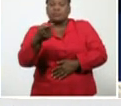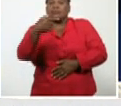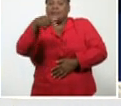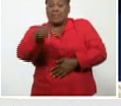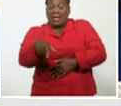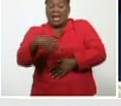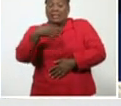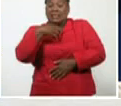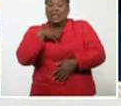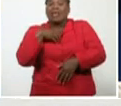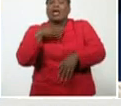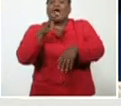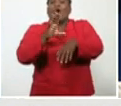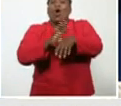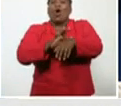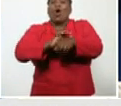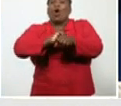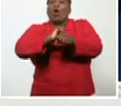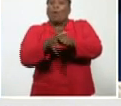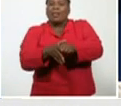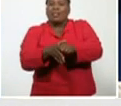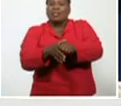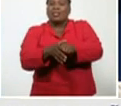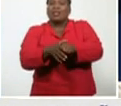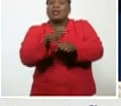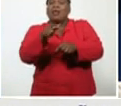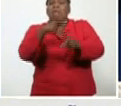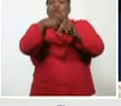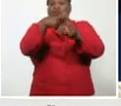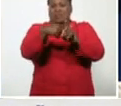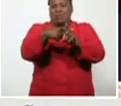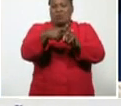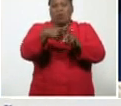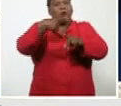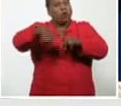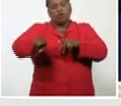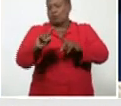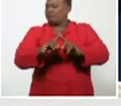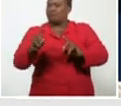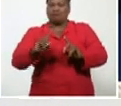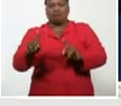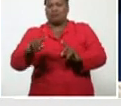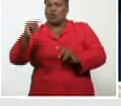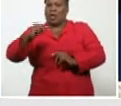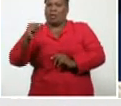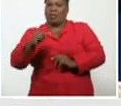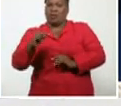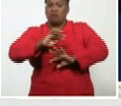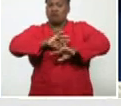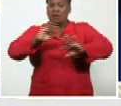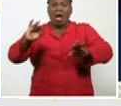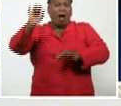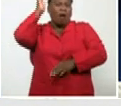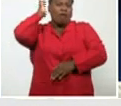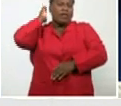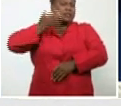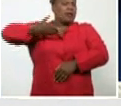positivos, y en otros casos, no. Ya nosotros, en una conferencia, anterior,